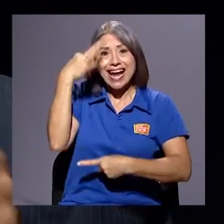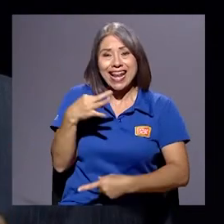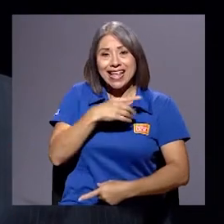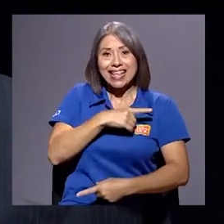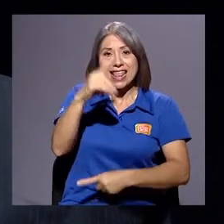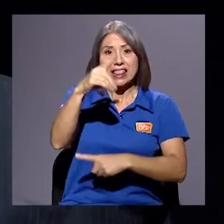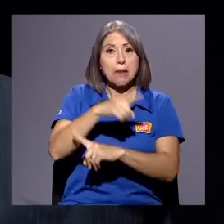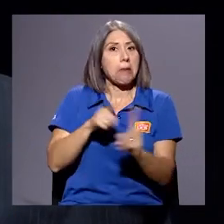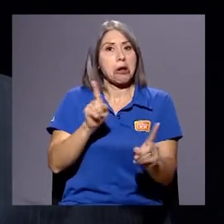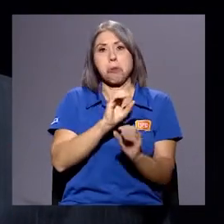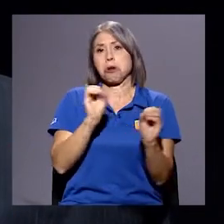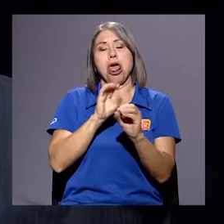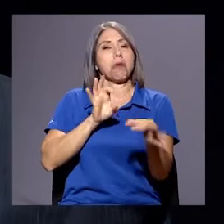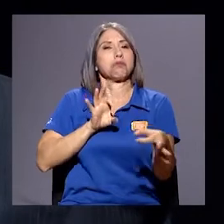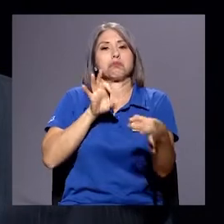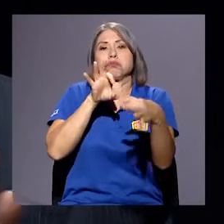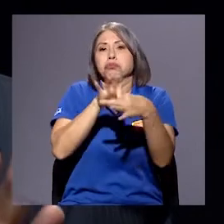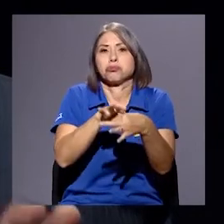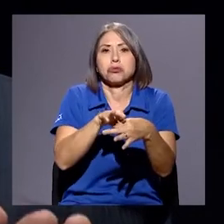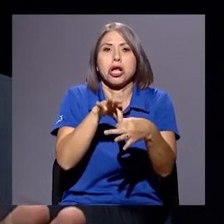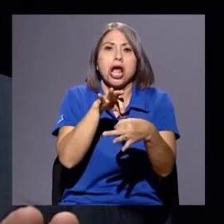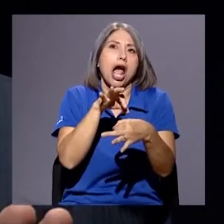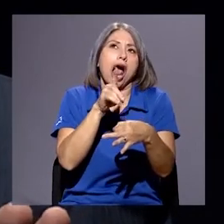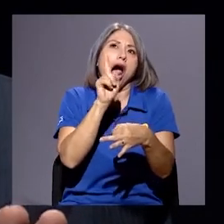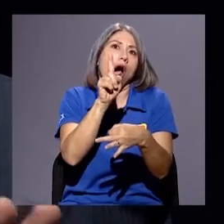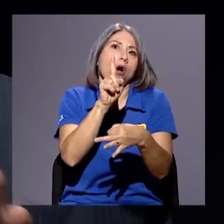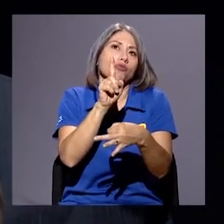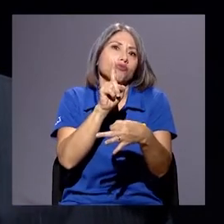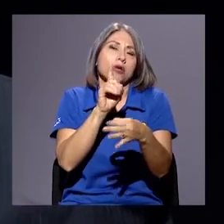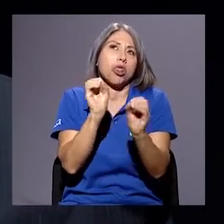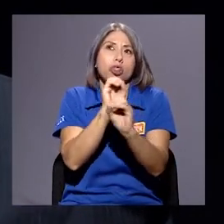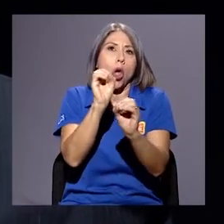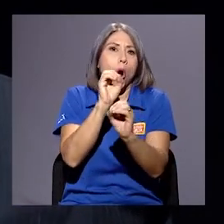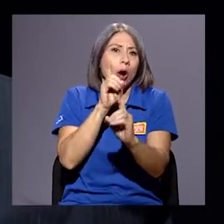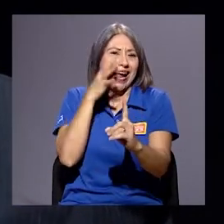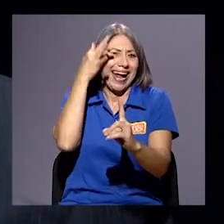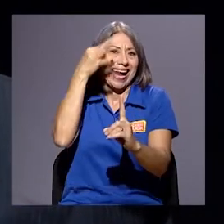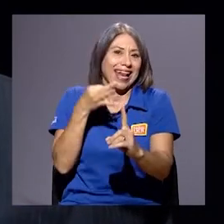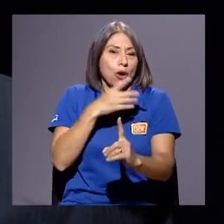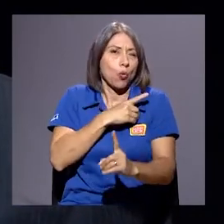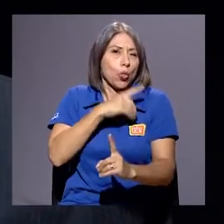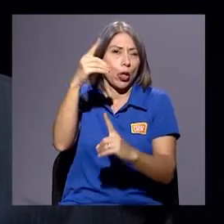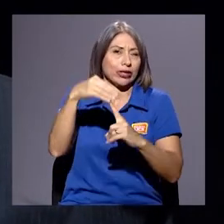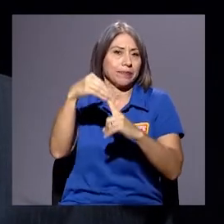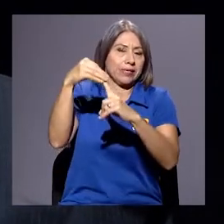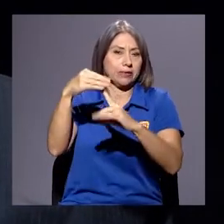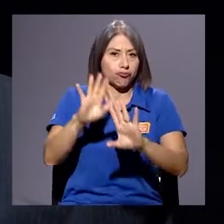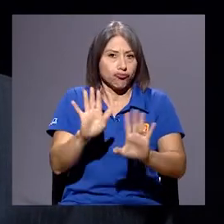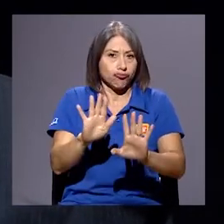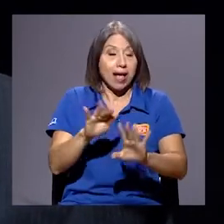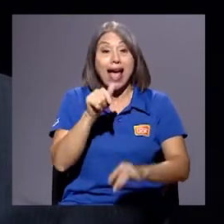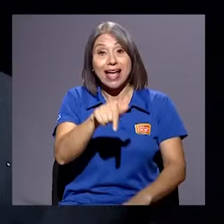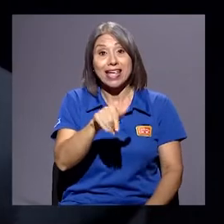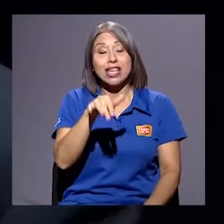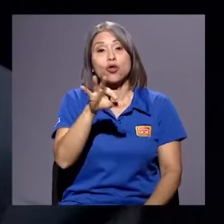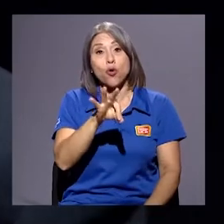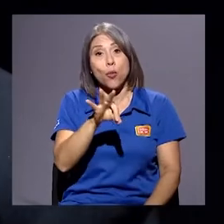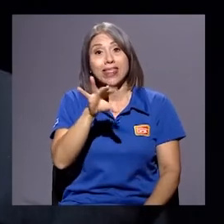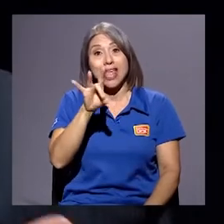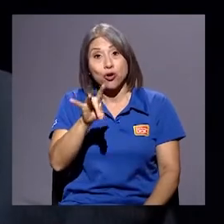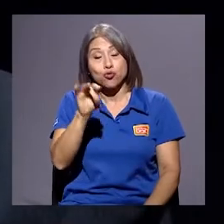ascripción a una deidad en particular. Ahí hay 98% de la población. En ese